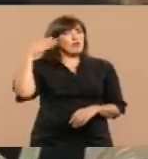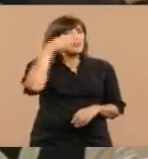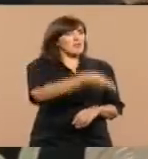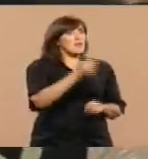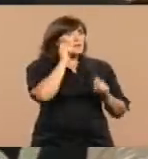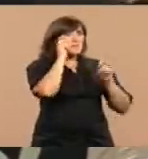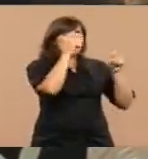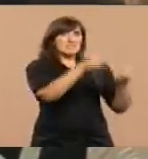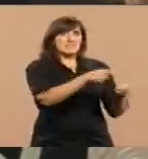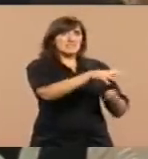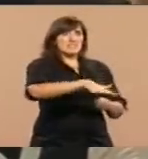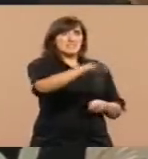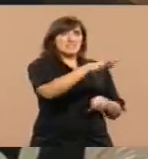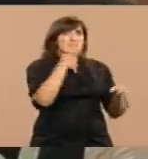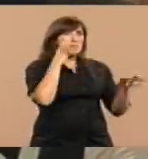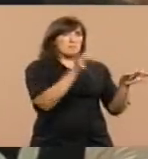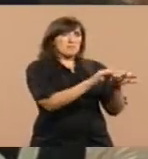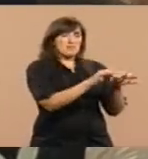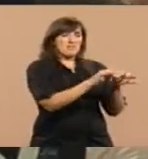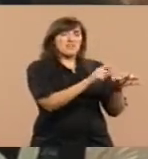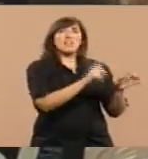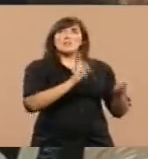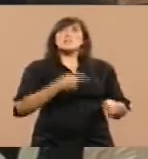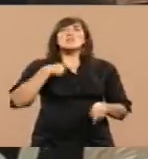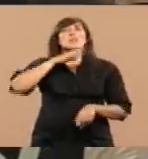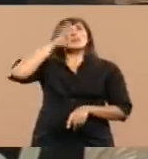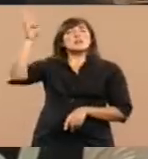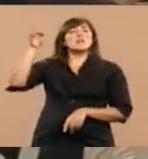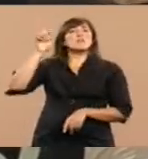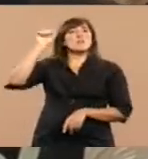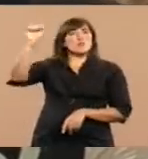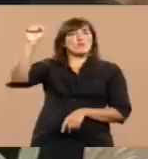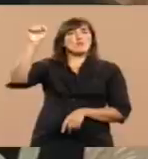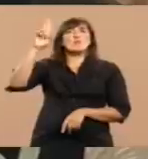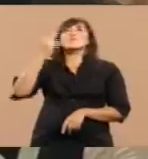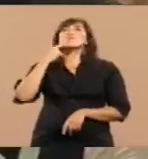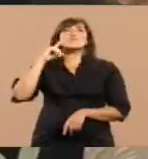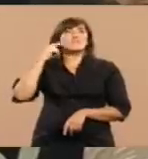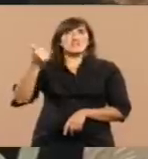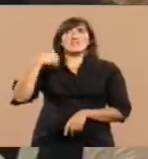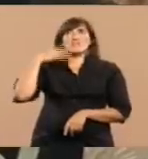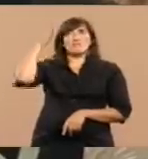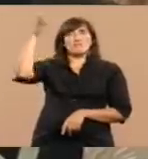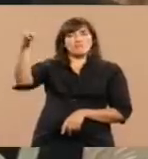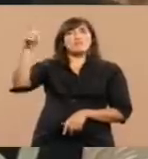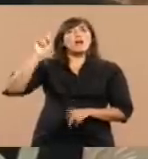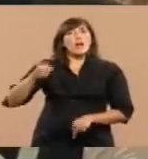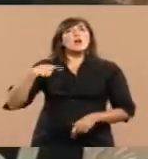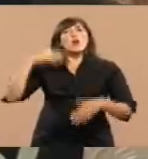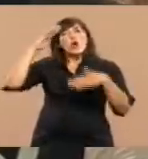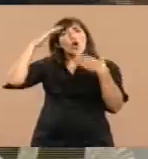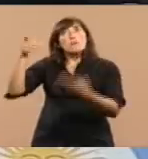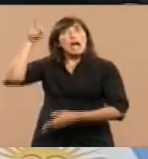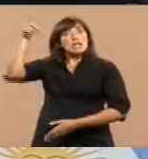Rusia en visita oficial, el homenaje es al